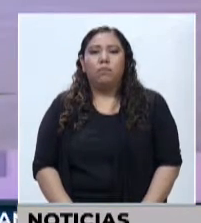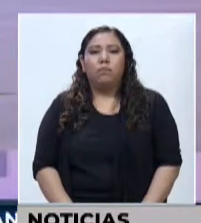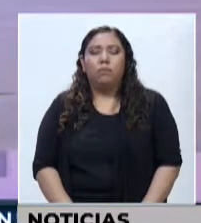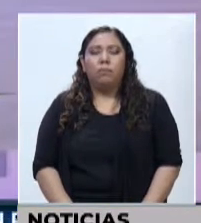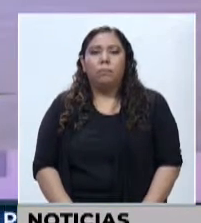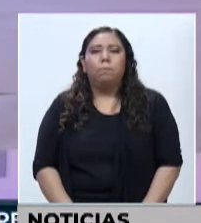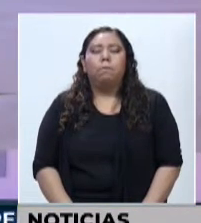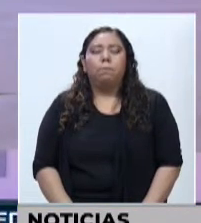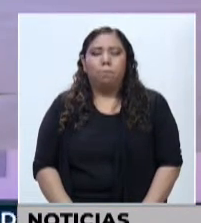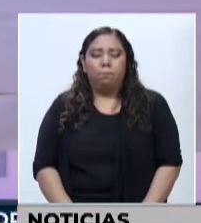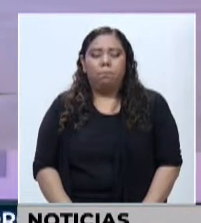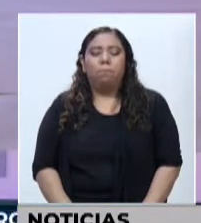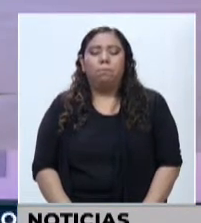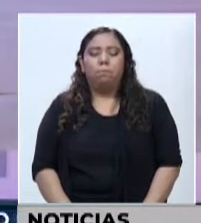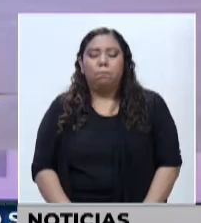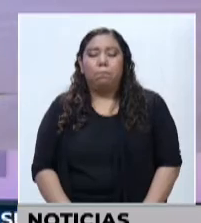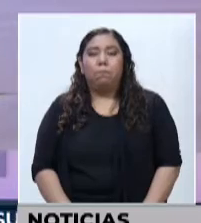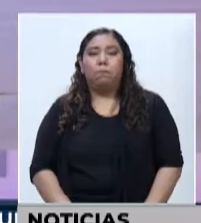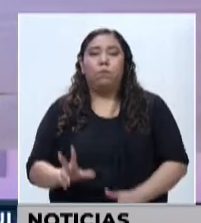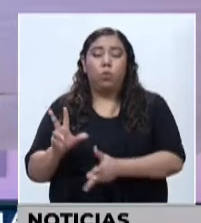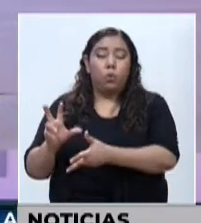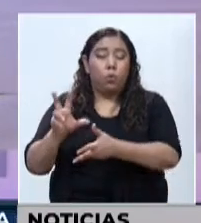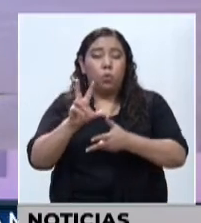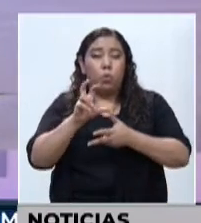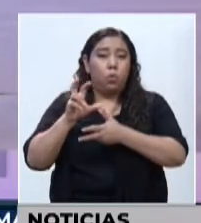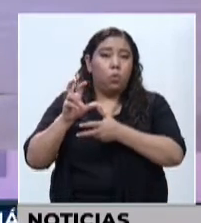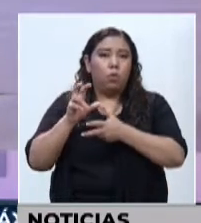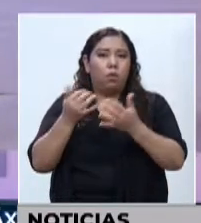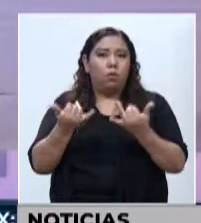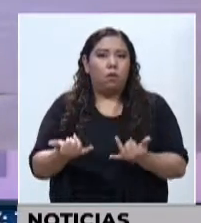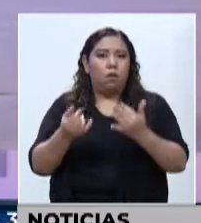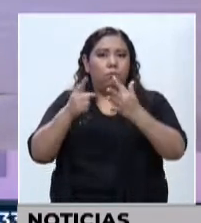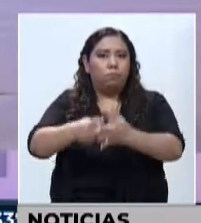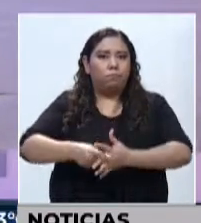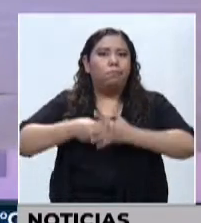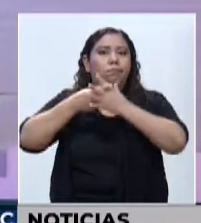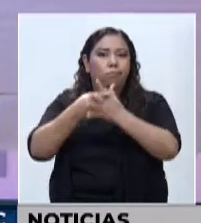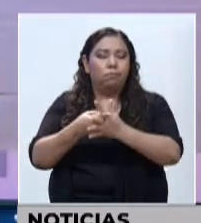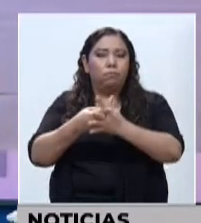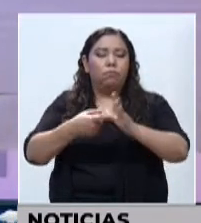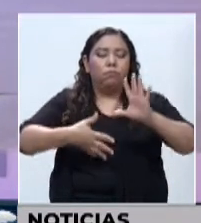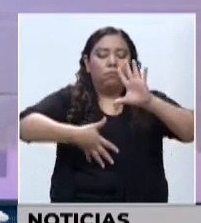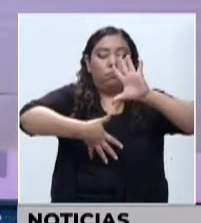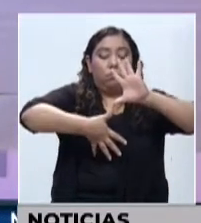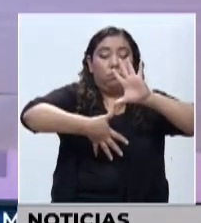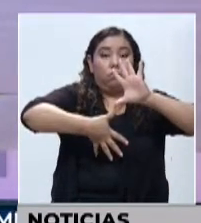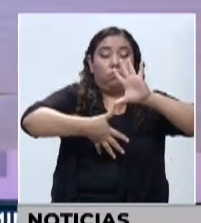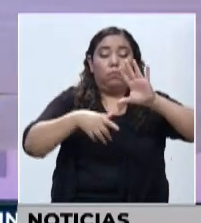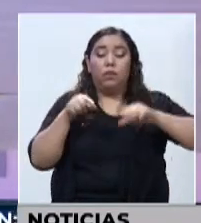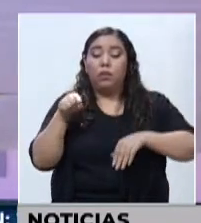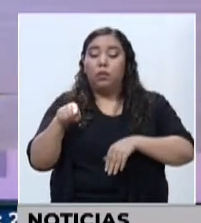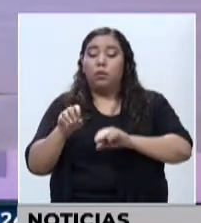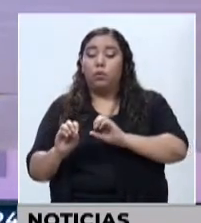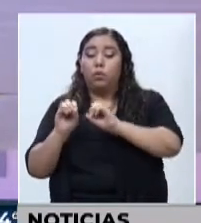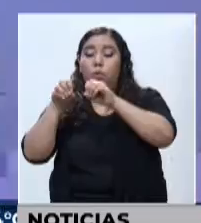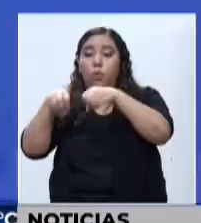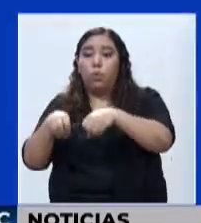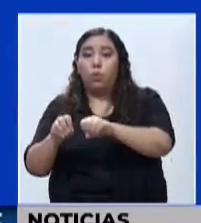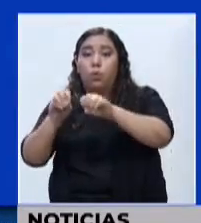Y ha iniciado la temporada ciclónica en el Océano Atlántico, que podrían ingresar al territorio nacional.